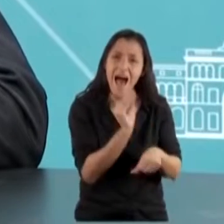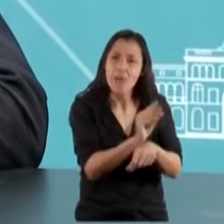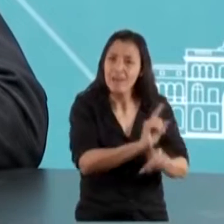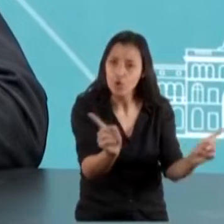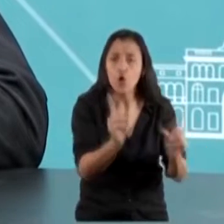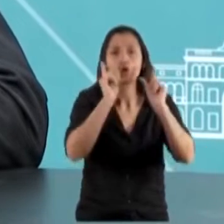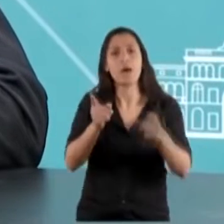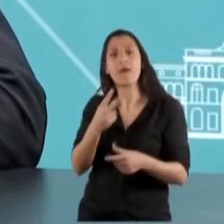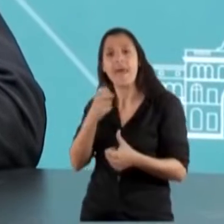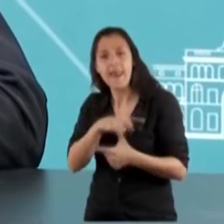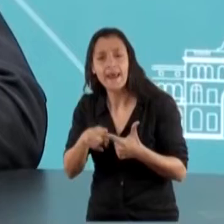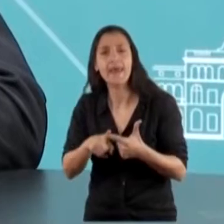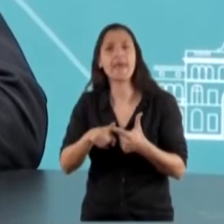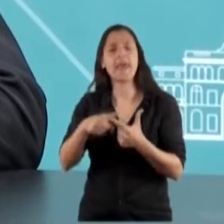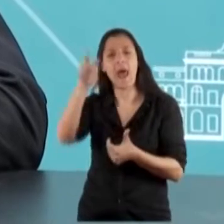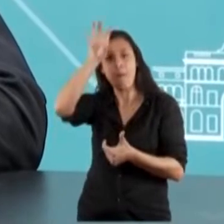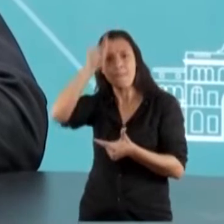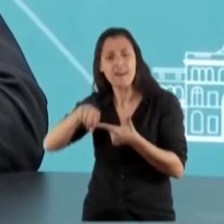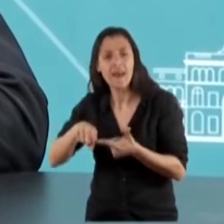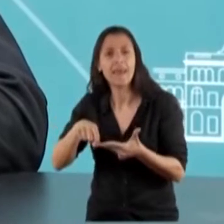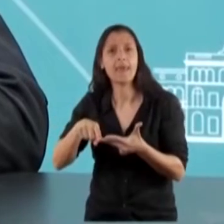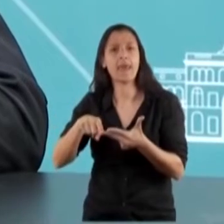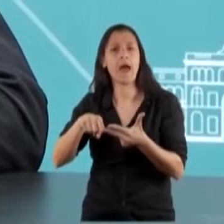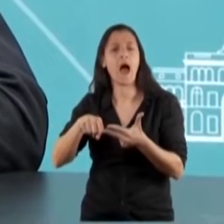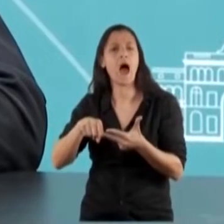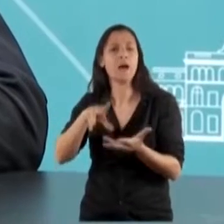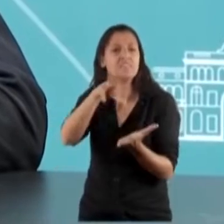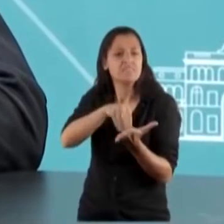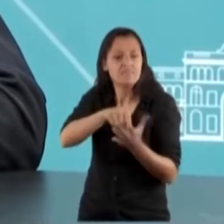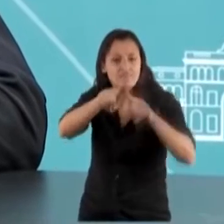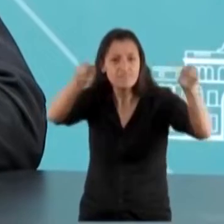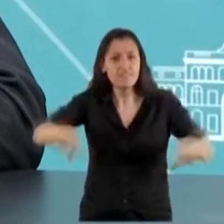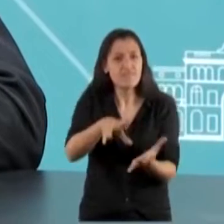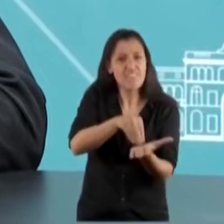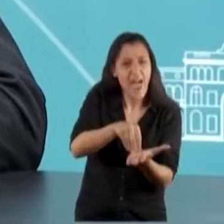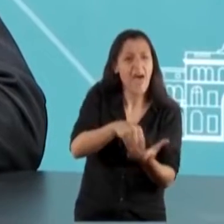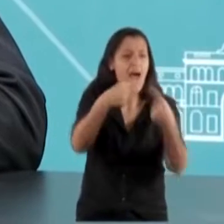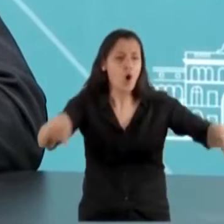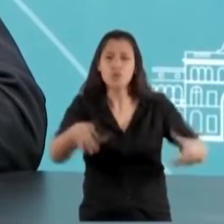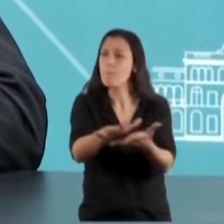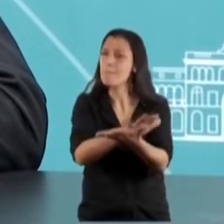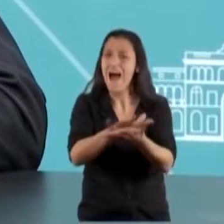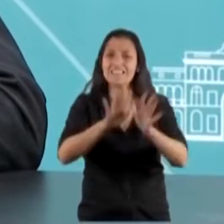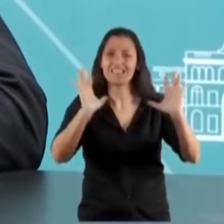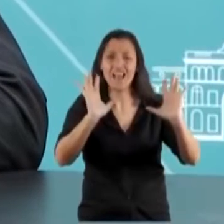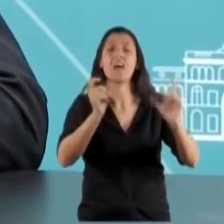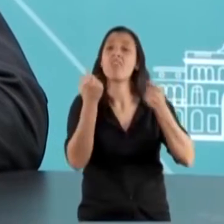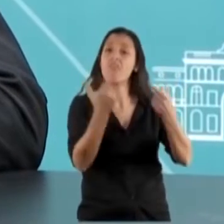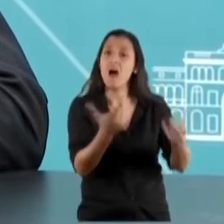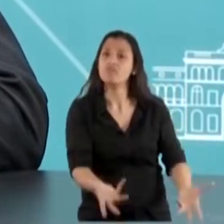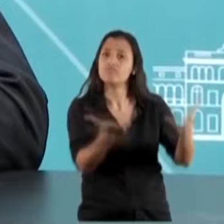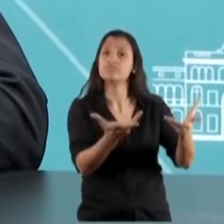a energía, también vinculadas a minería, a tierras raras, elementos básicos para la tecnología.